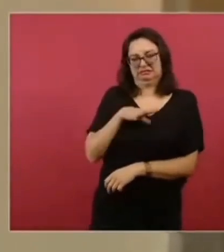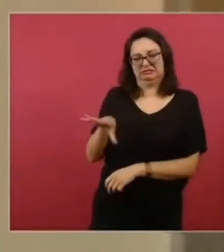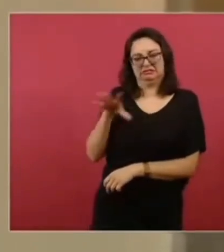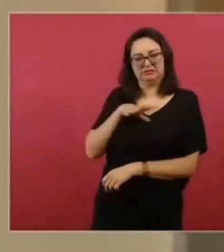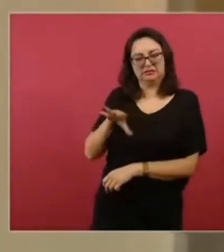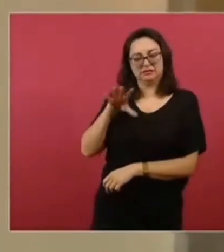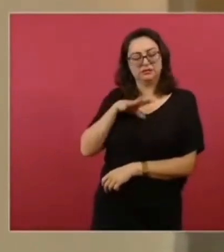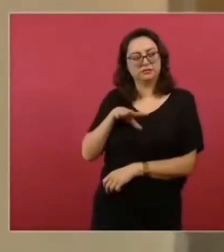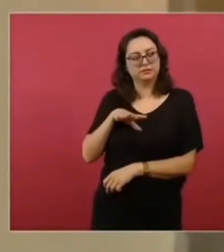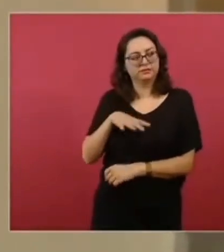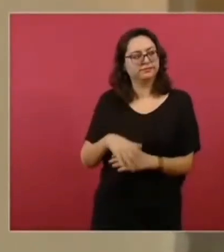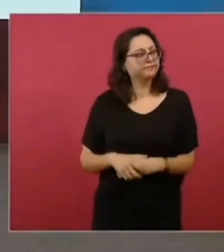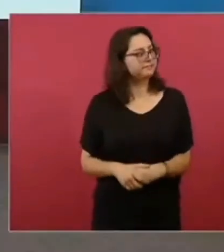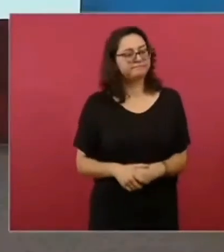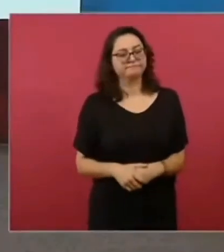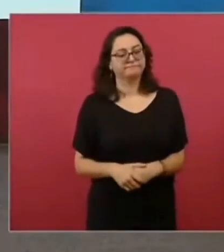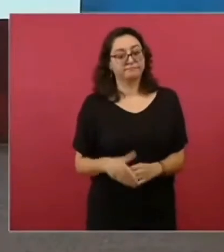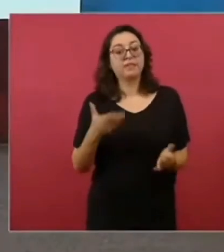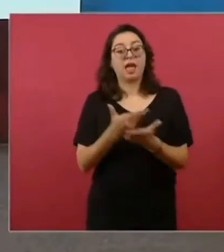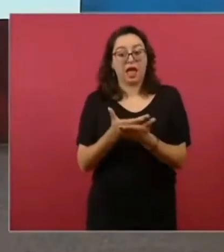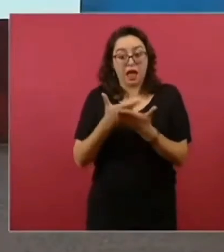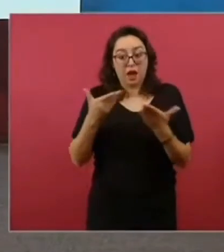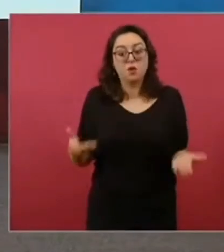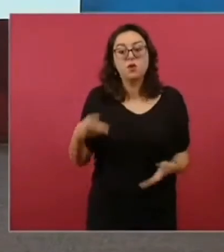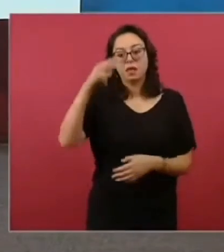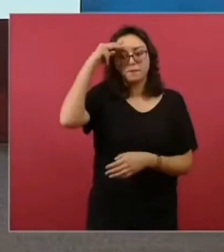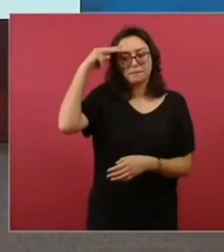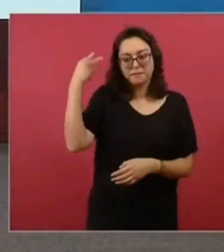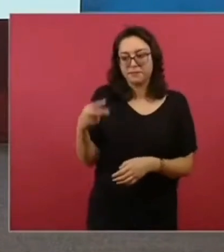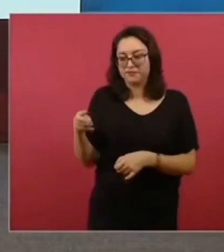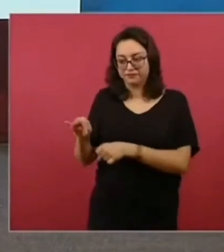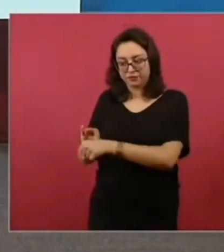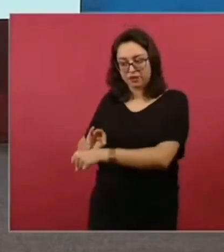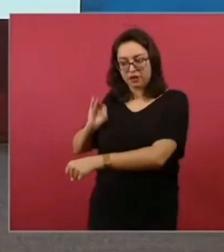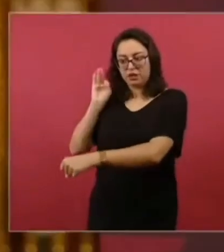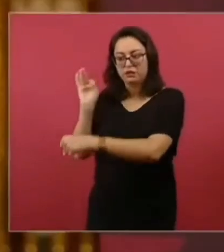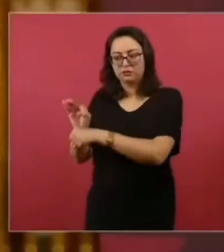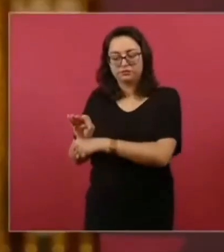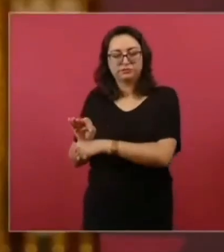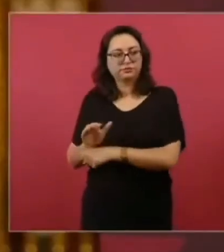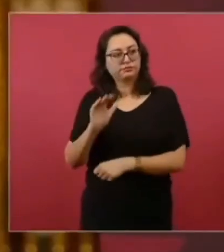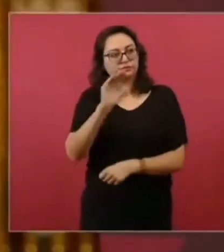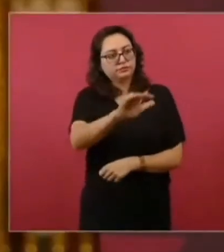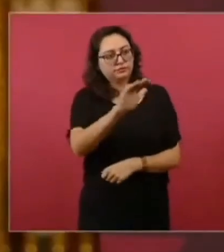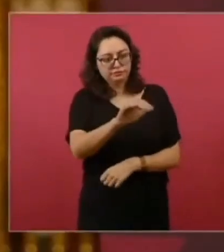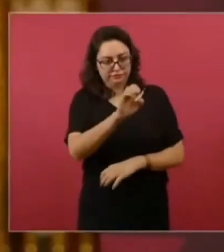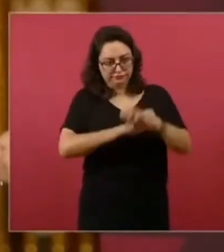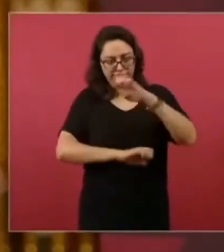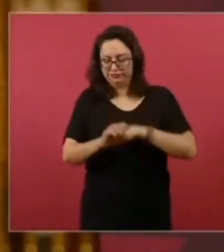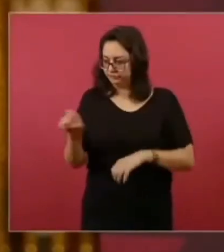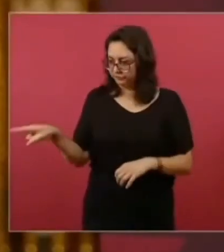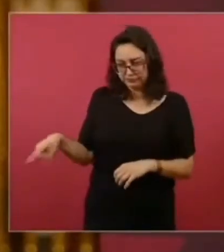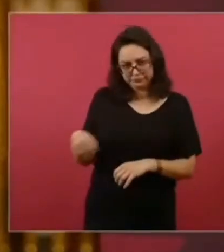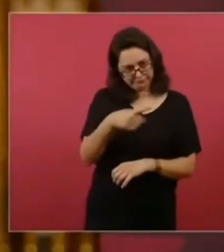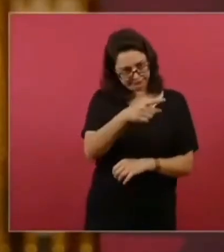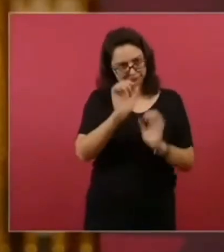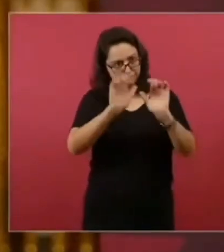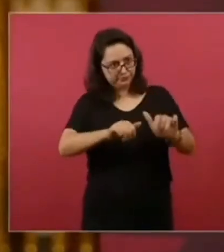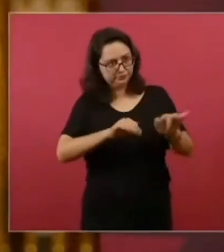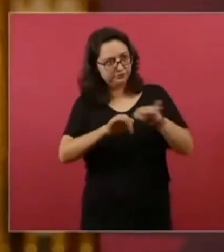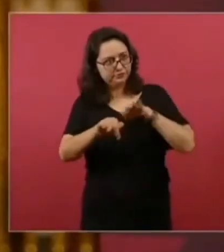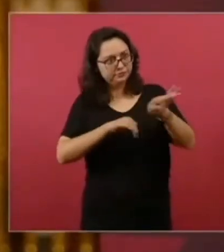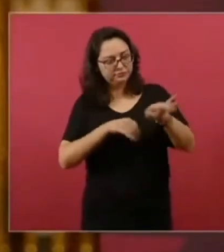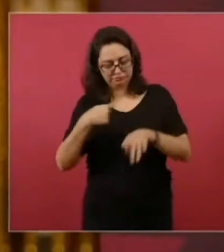aval de cada joven construyendo el futuro en Centroamérica, entonces las empresas tienen la confianza de otorgarles ese espacio.